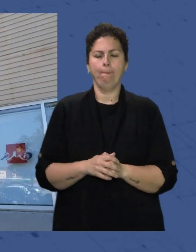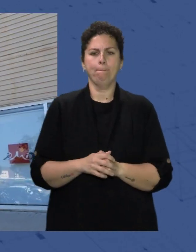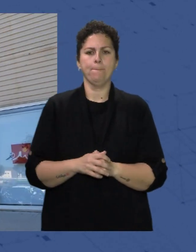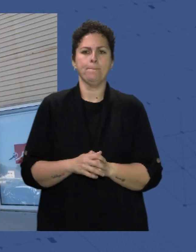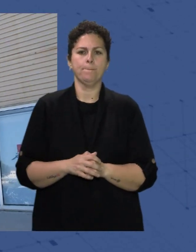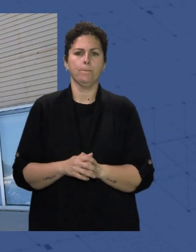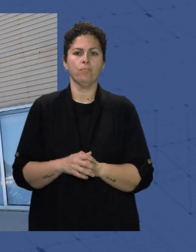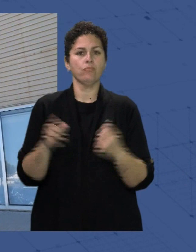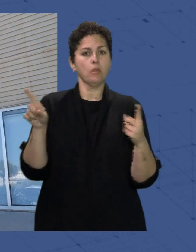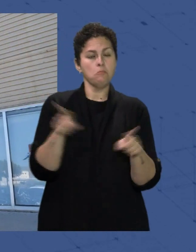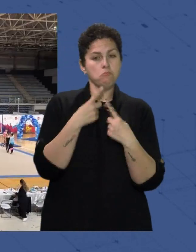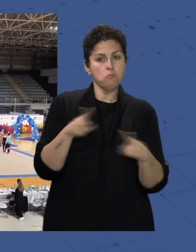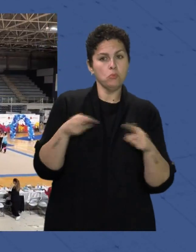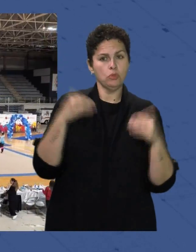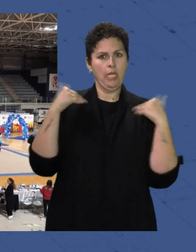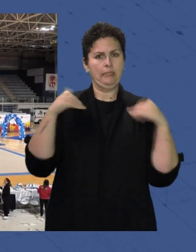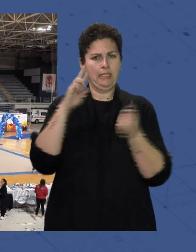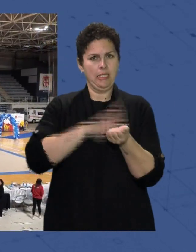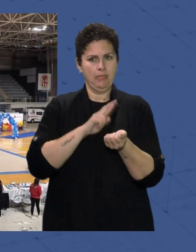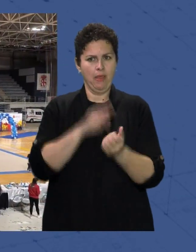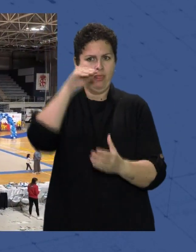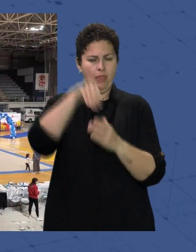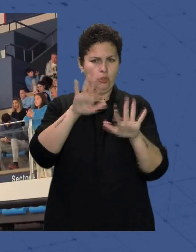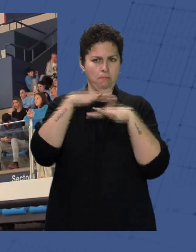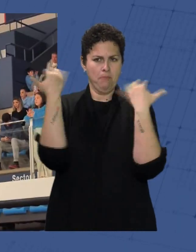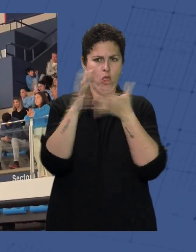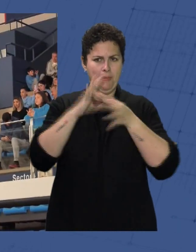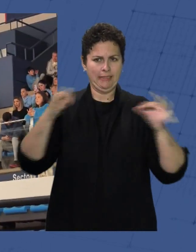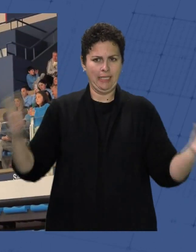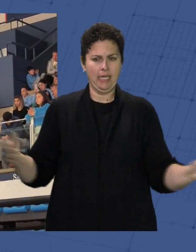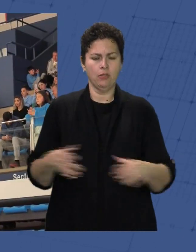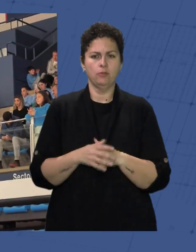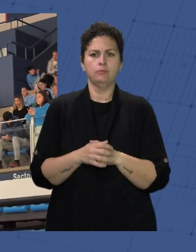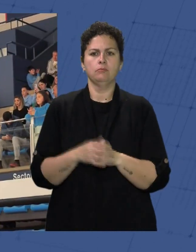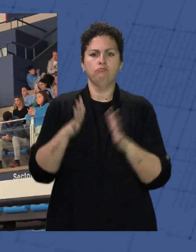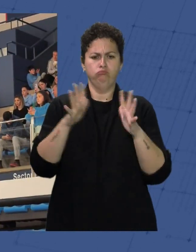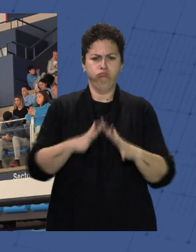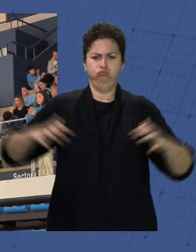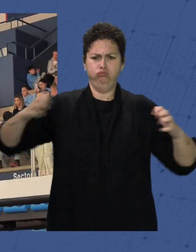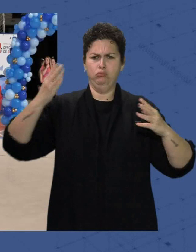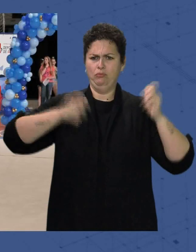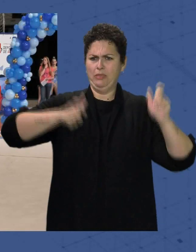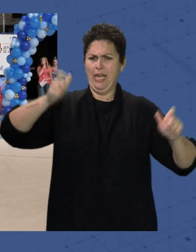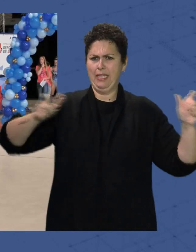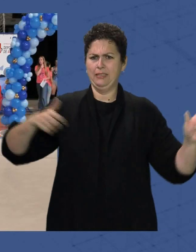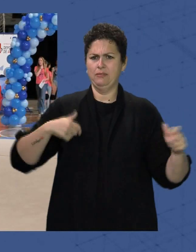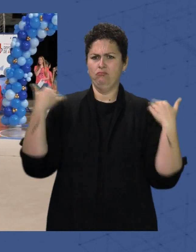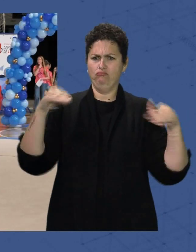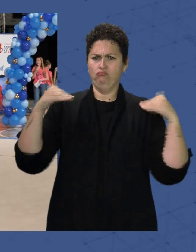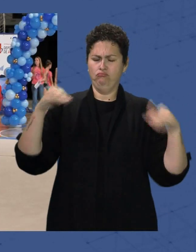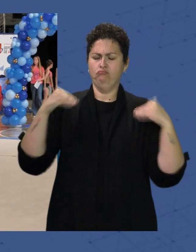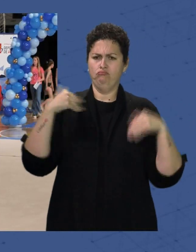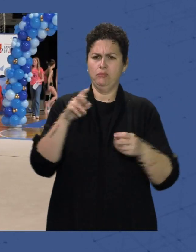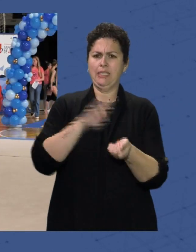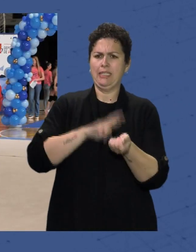La música Y la gimnasia rítmica Se han dado la mano En el Palacio de los Juegos Del Mediterráneo Que con las gradas llenas Han podido disfrutar De las maniobras De las gimnastas En las